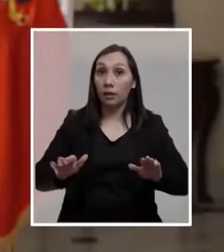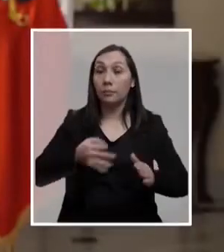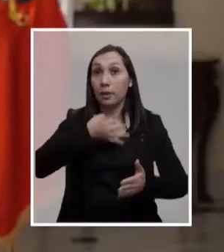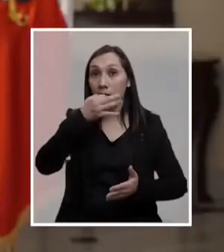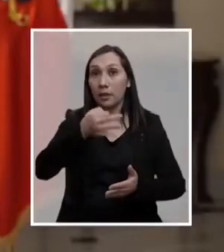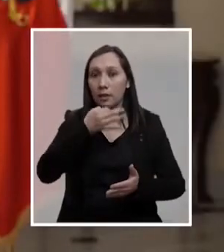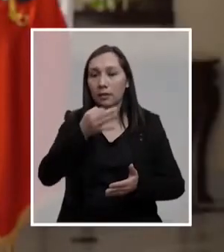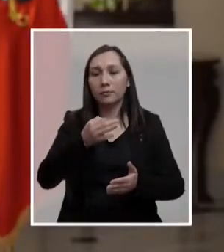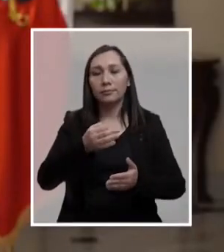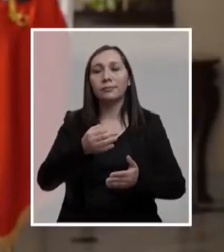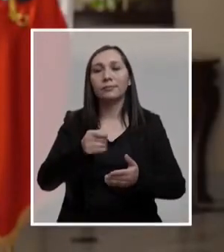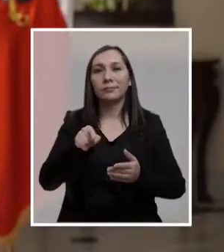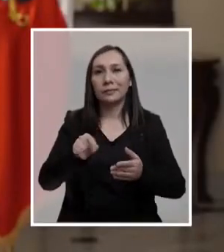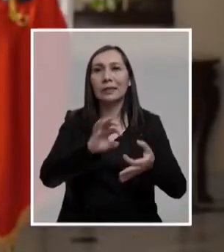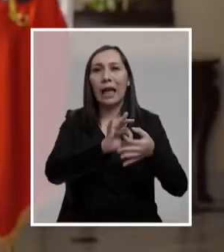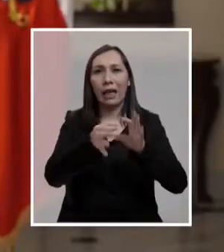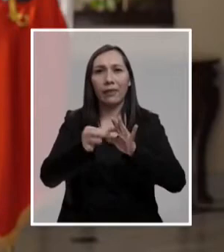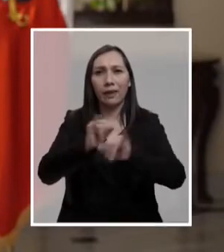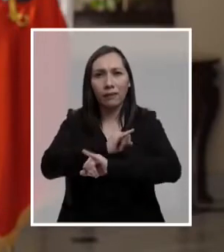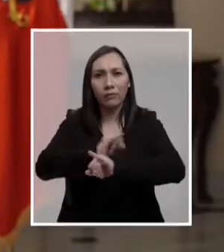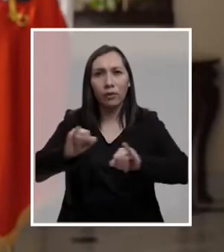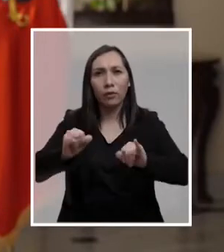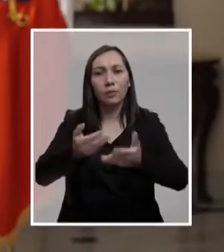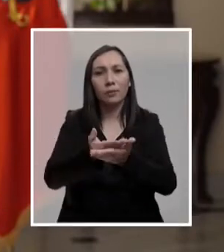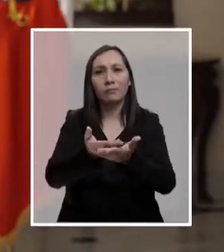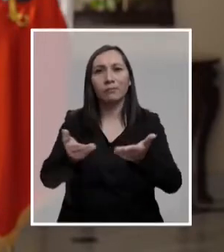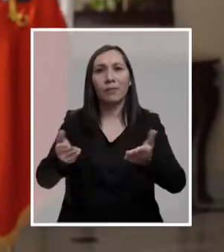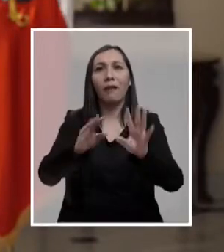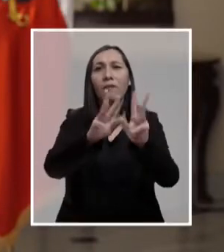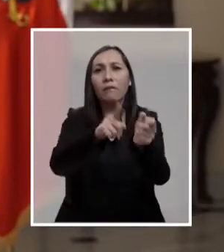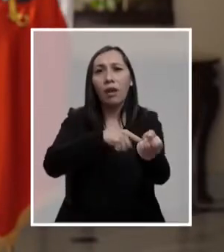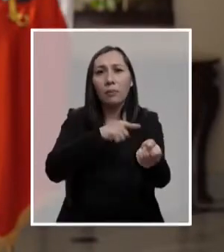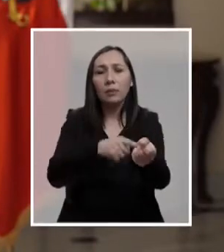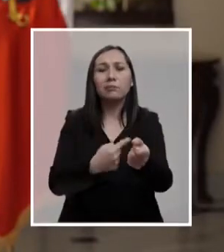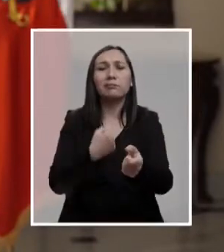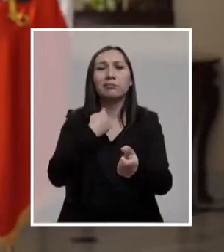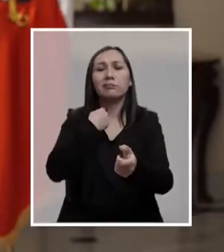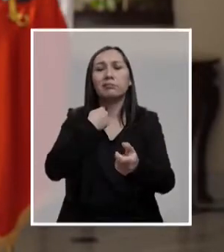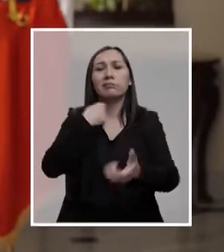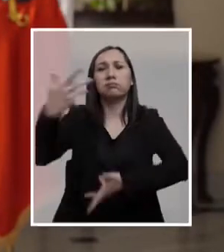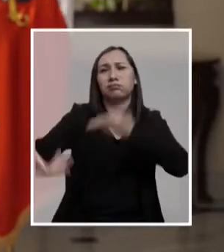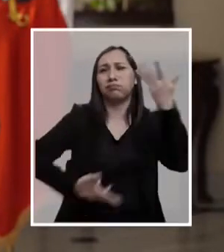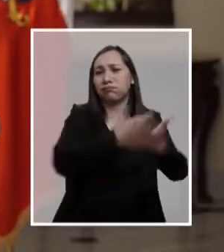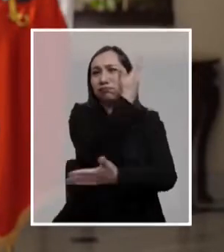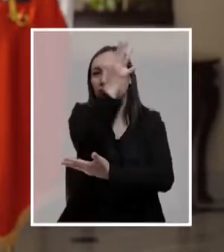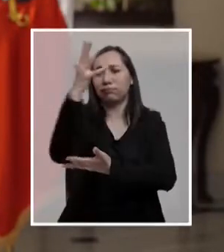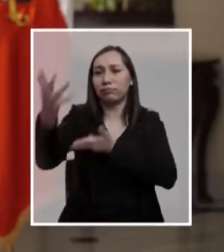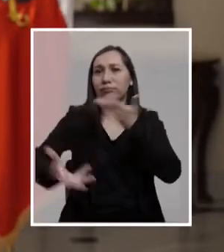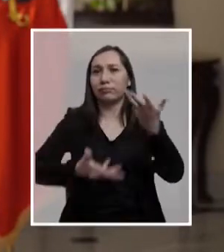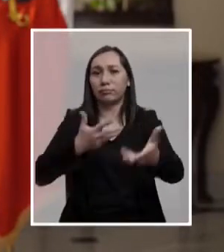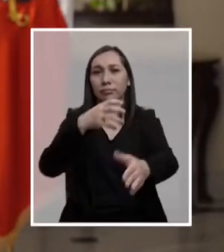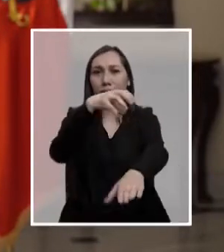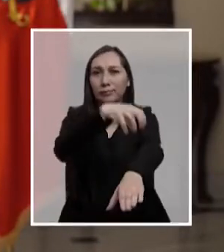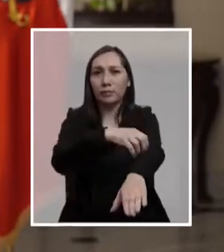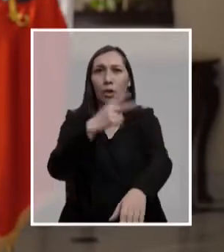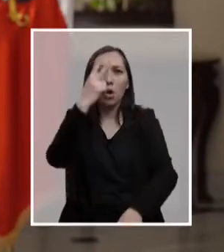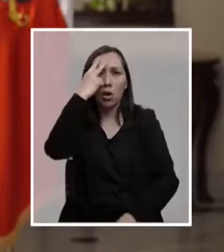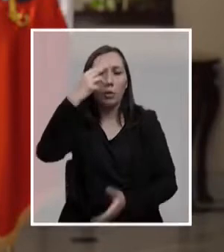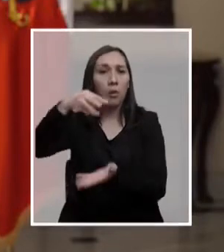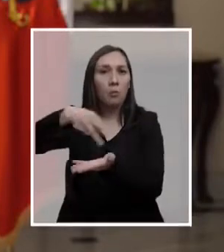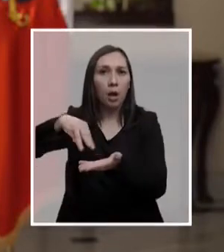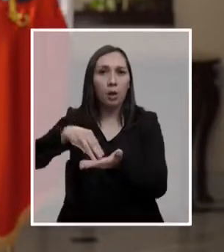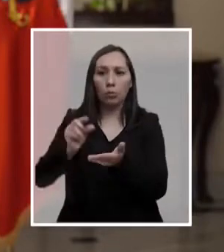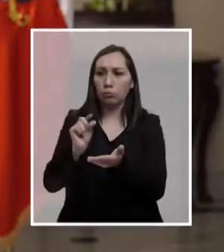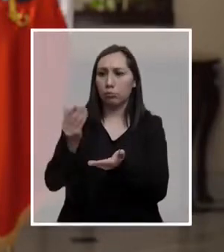finalizar, quiero terminar esta cadena enviándole un mensaje a las familias afectadas por los incendios forestales entre las regiones de